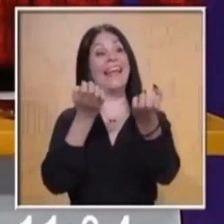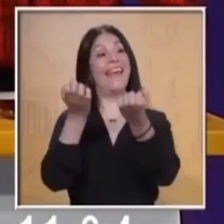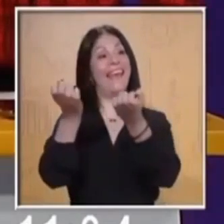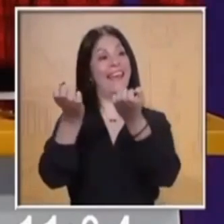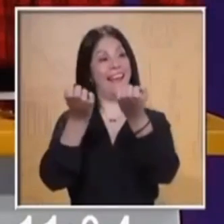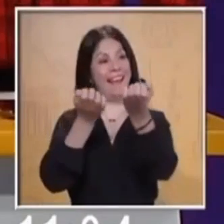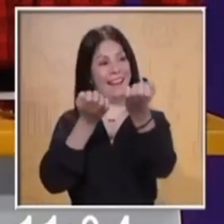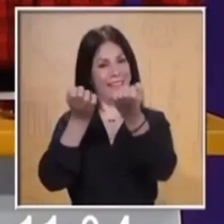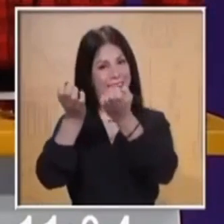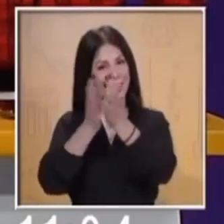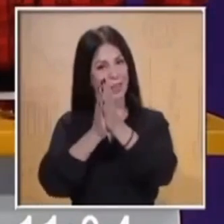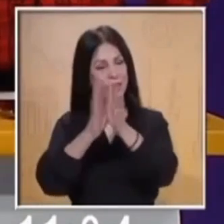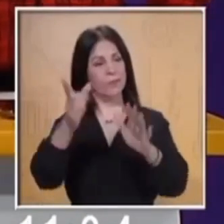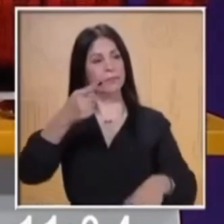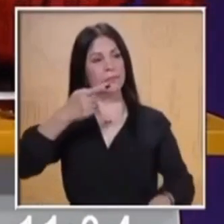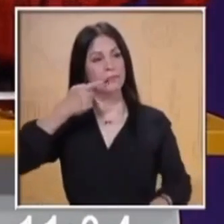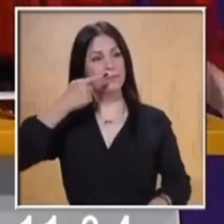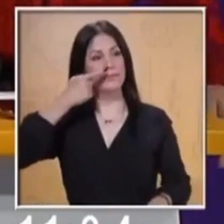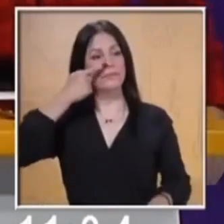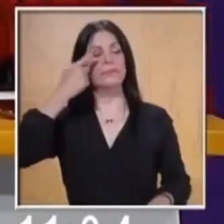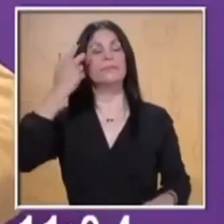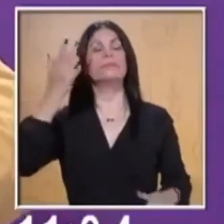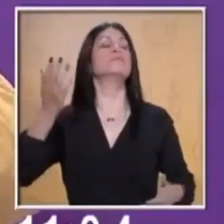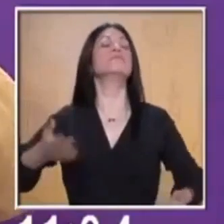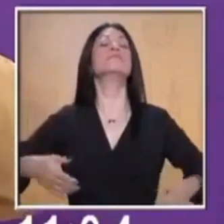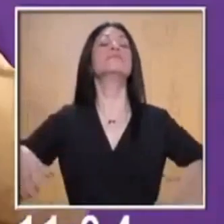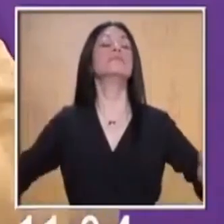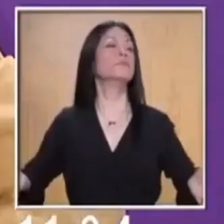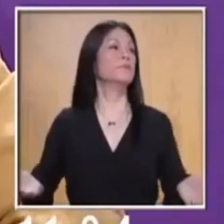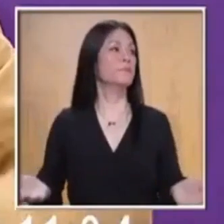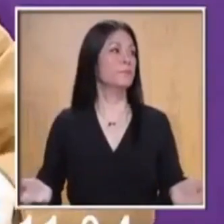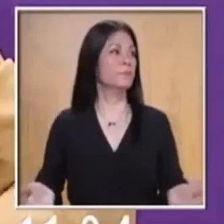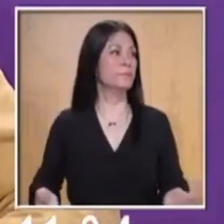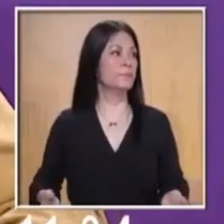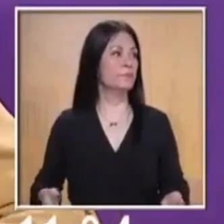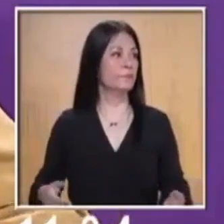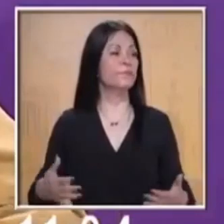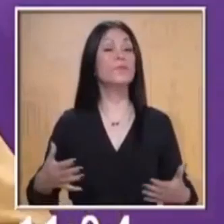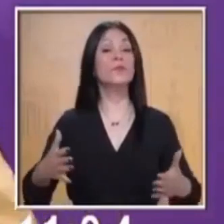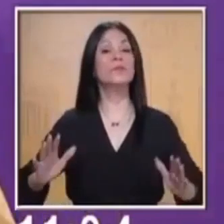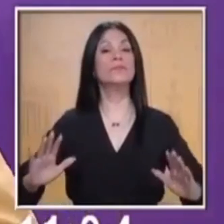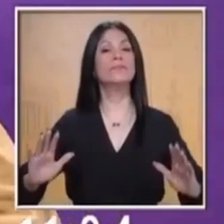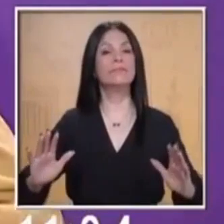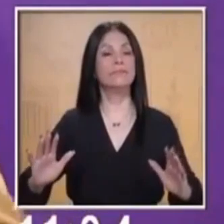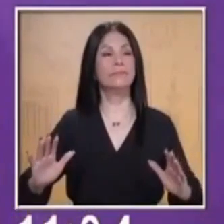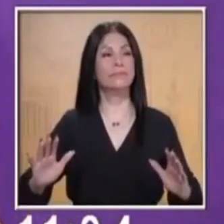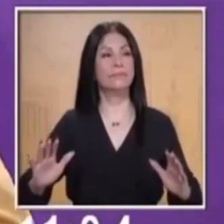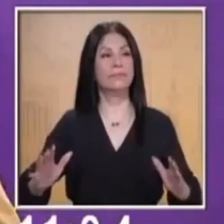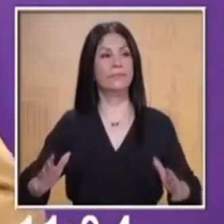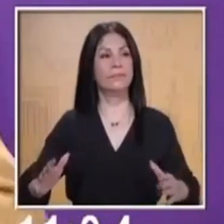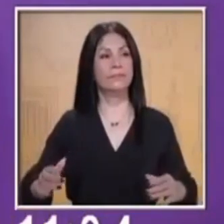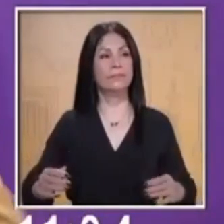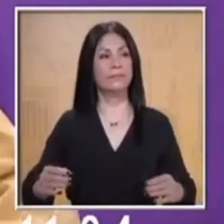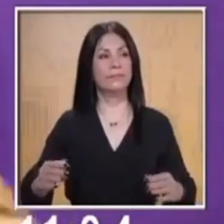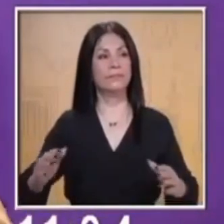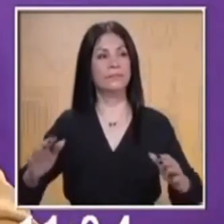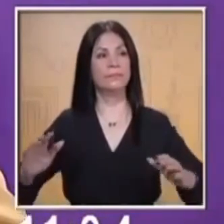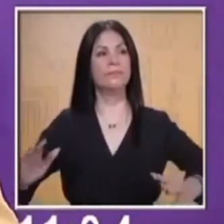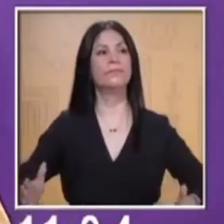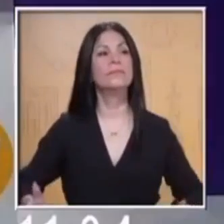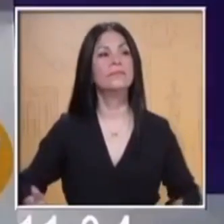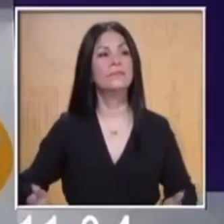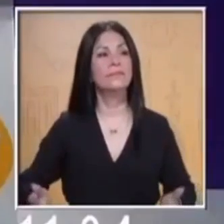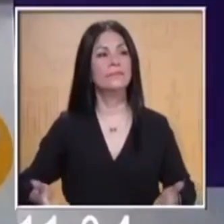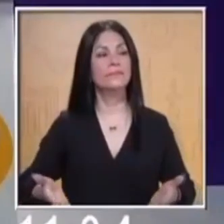respiración, ¿ok? Al levantar las manos contamos tres y vamos a ir inhalando. Una, dos, tres,